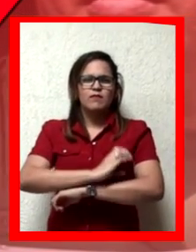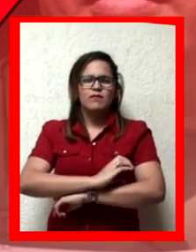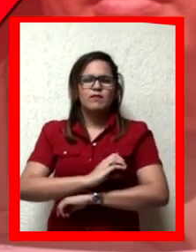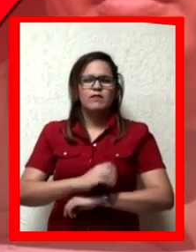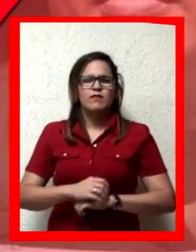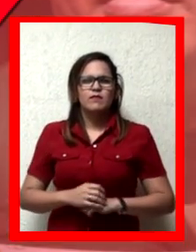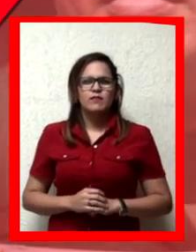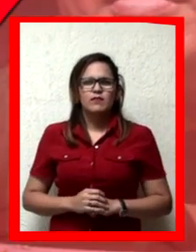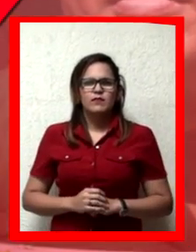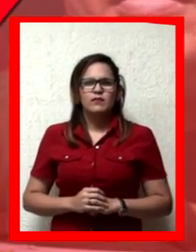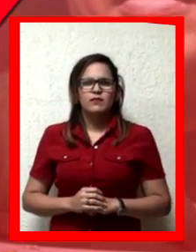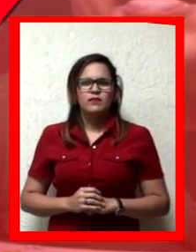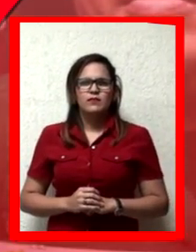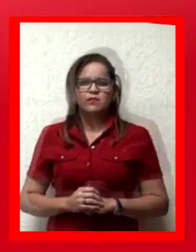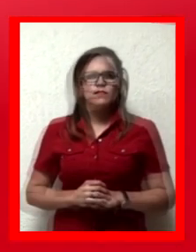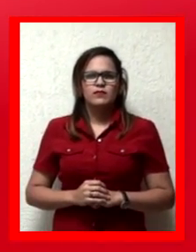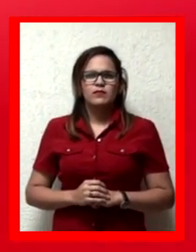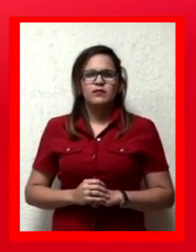chamariaperos